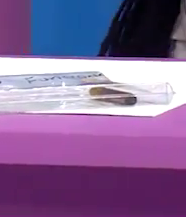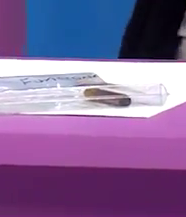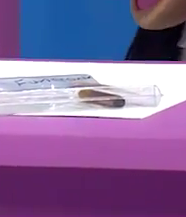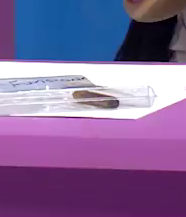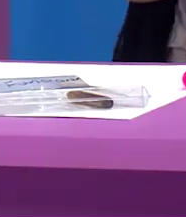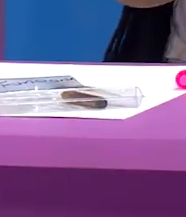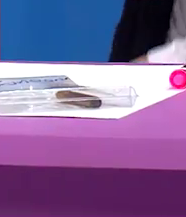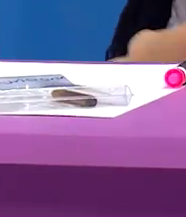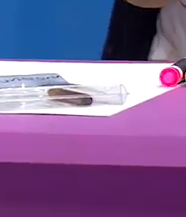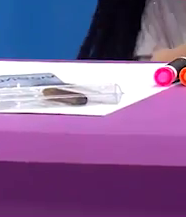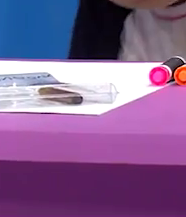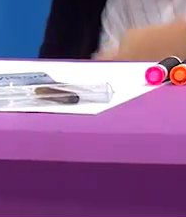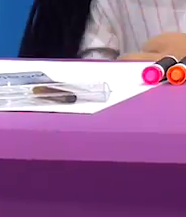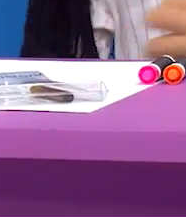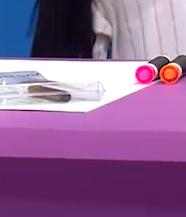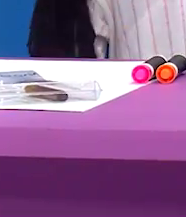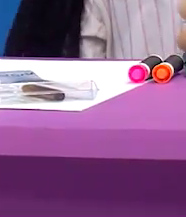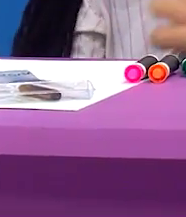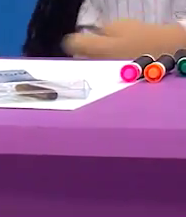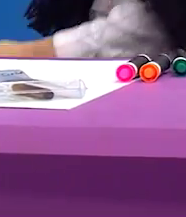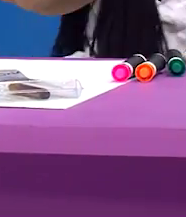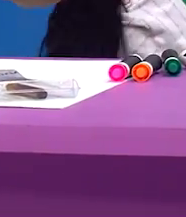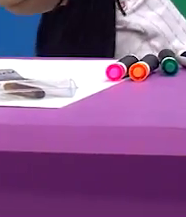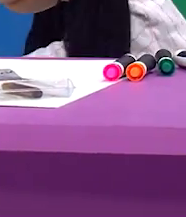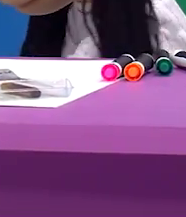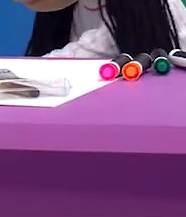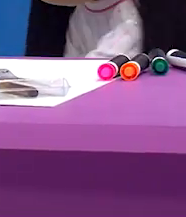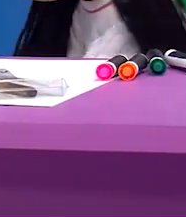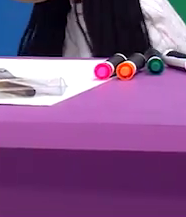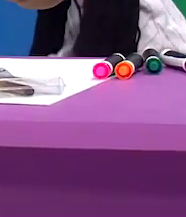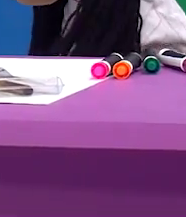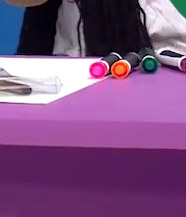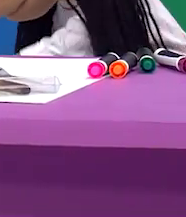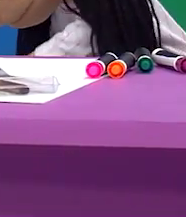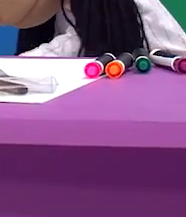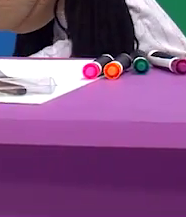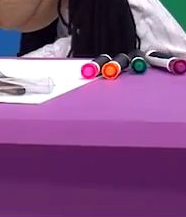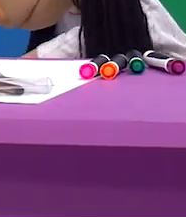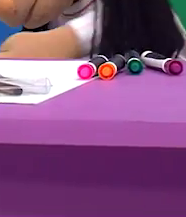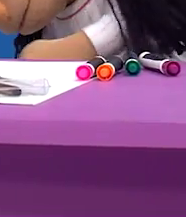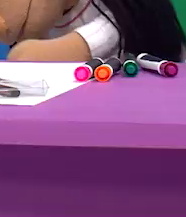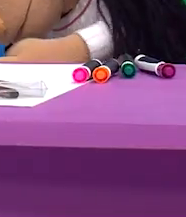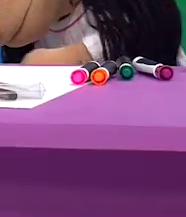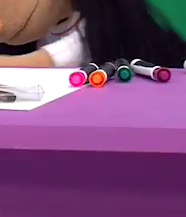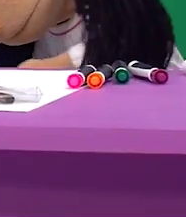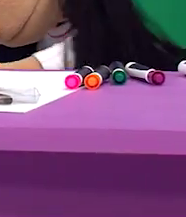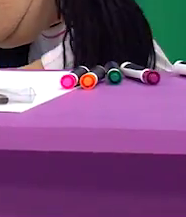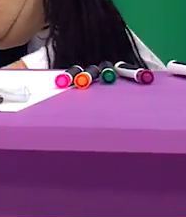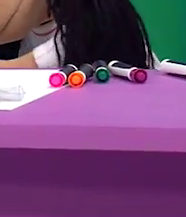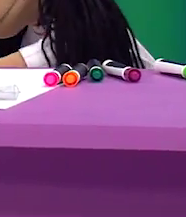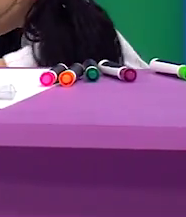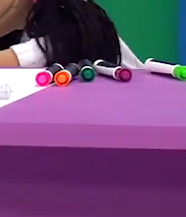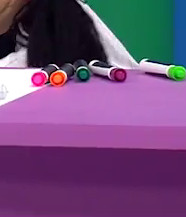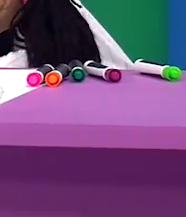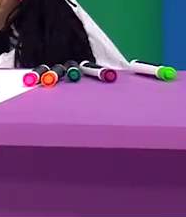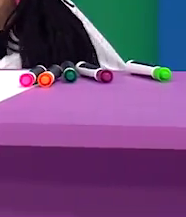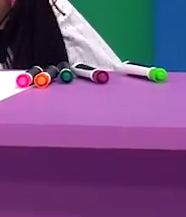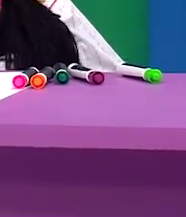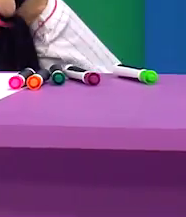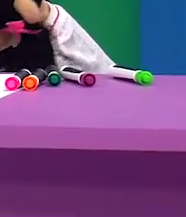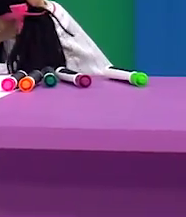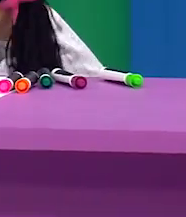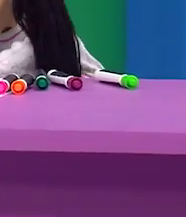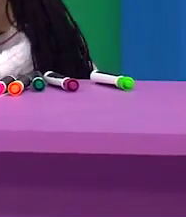Nacemos libres, nacemos iguales, tenemos derechos